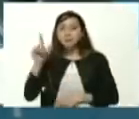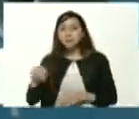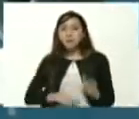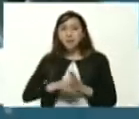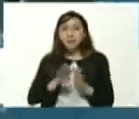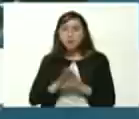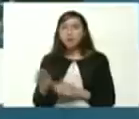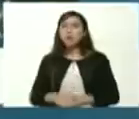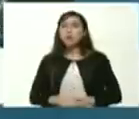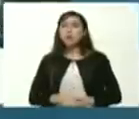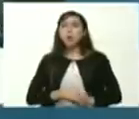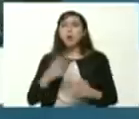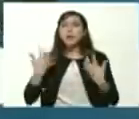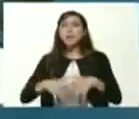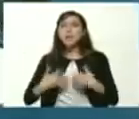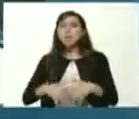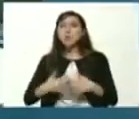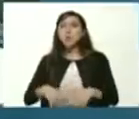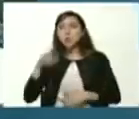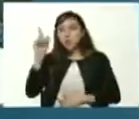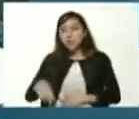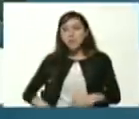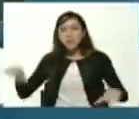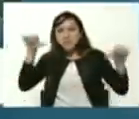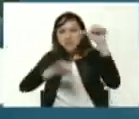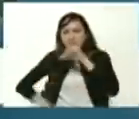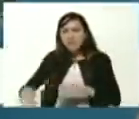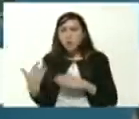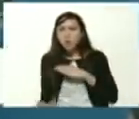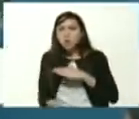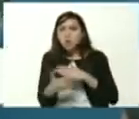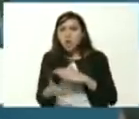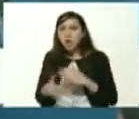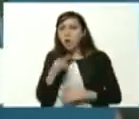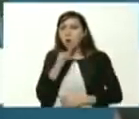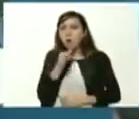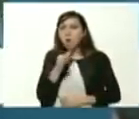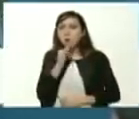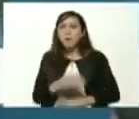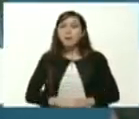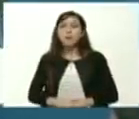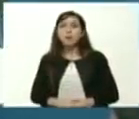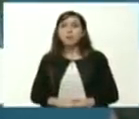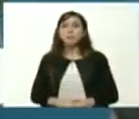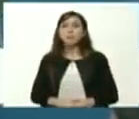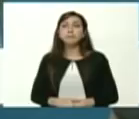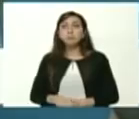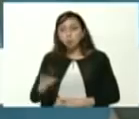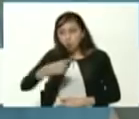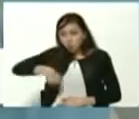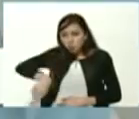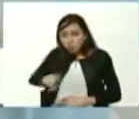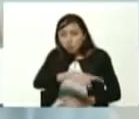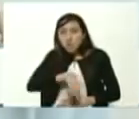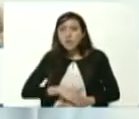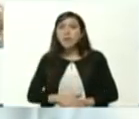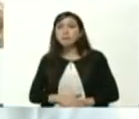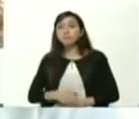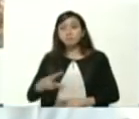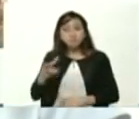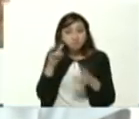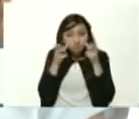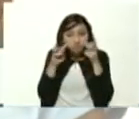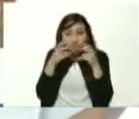industrial para el desarrollo científico tecnológico informático ustedes que me